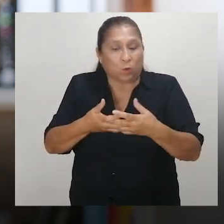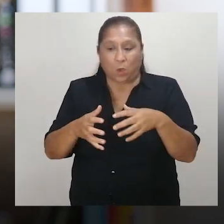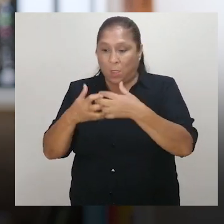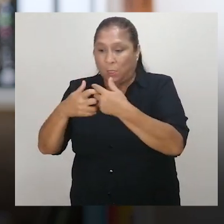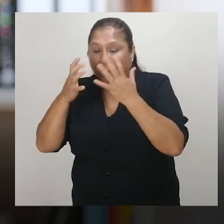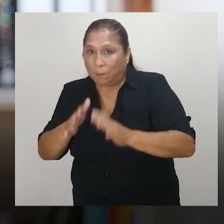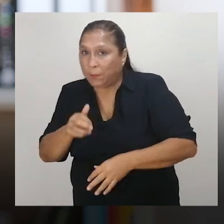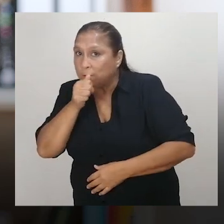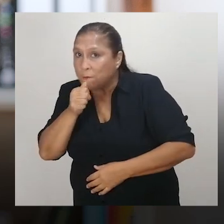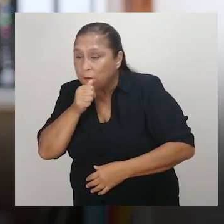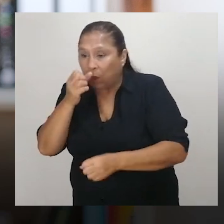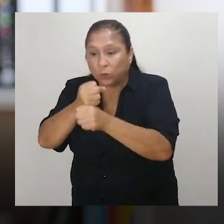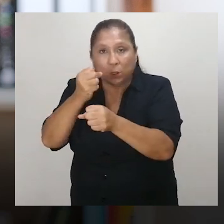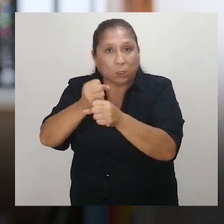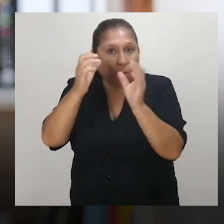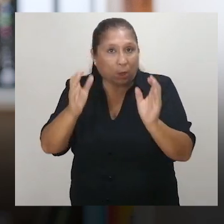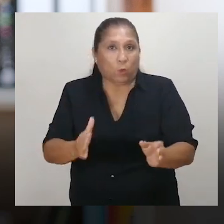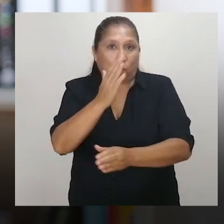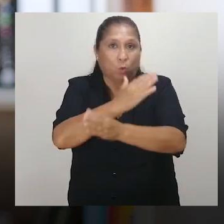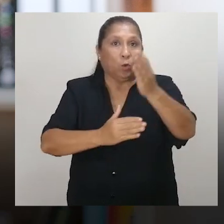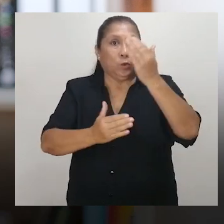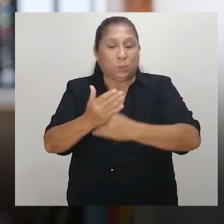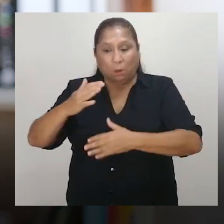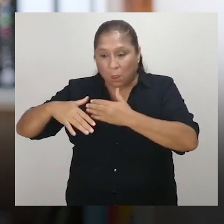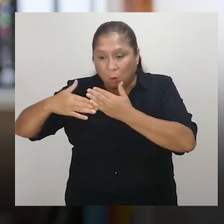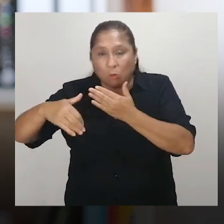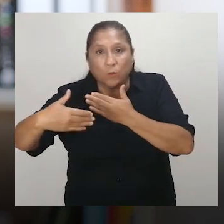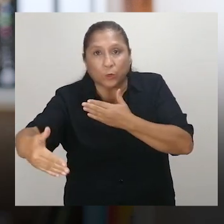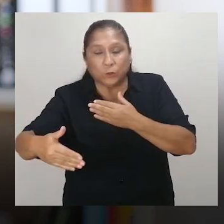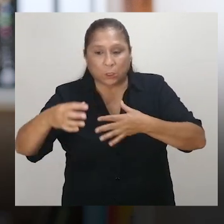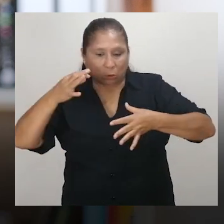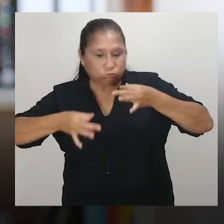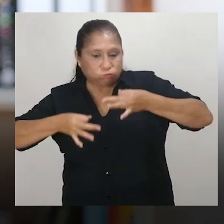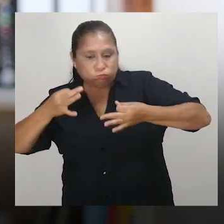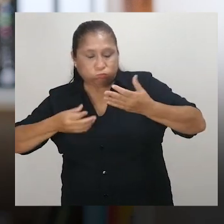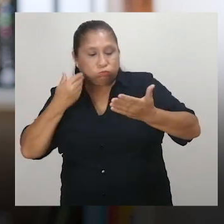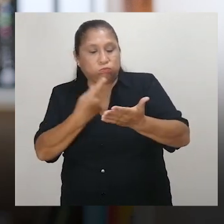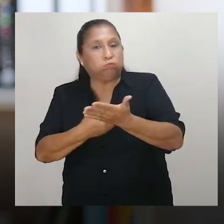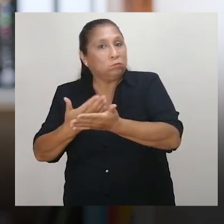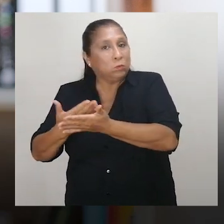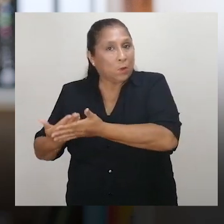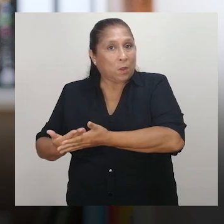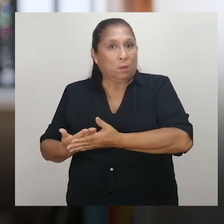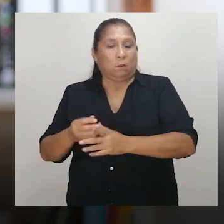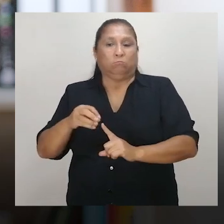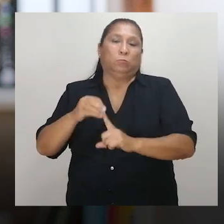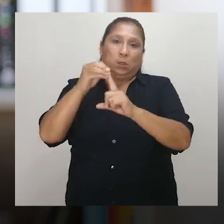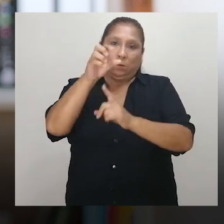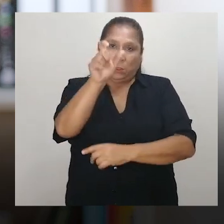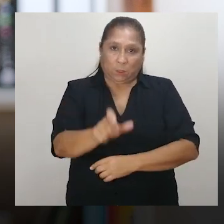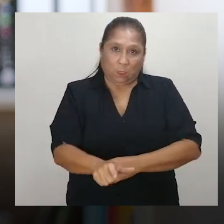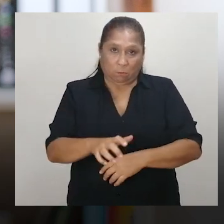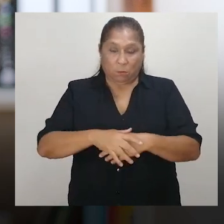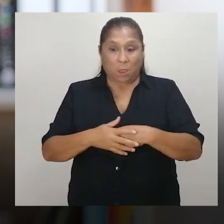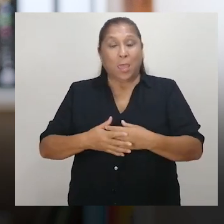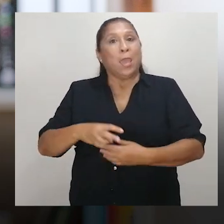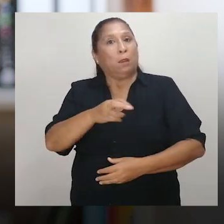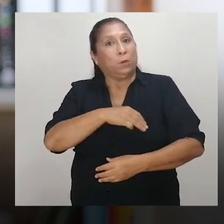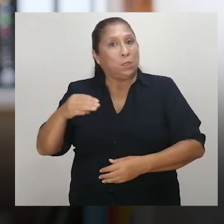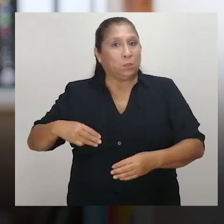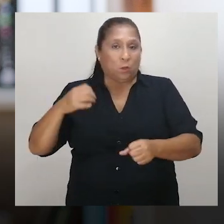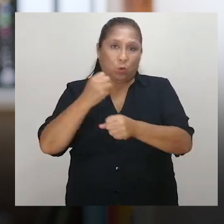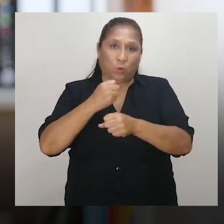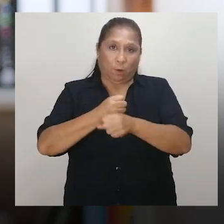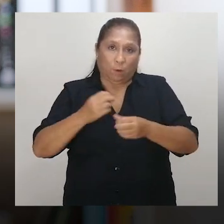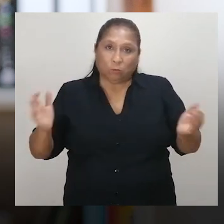establecen por acuerdo entre el empleador privado y el trabajador con discapacidad en un procedimiento deliberativo y se da en un caso